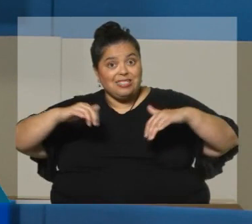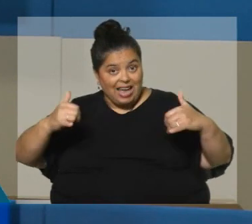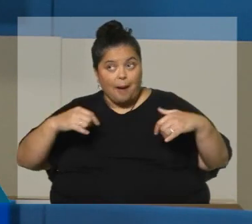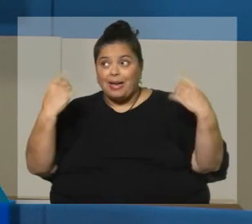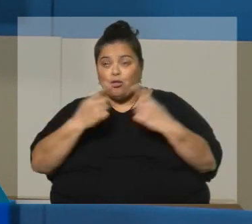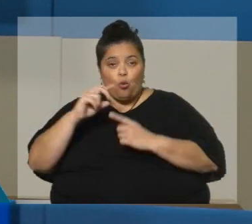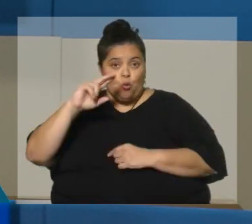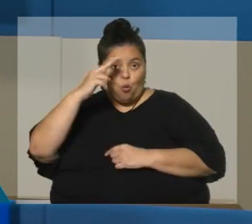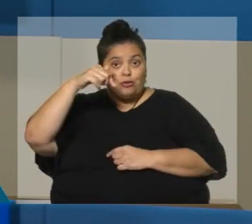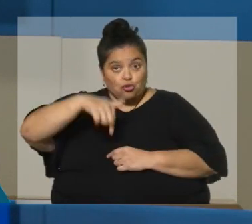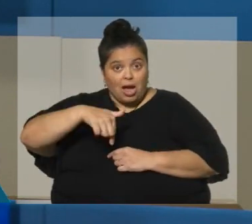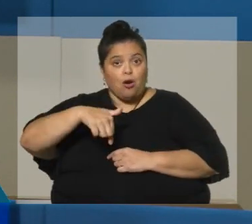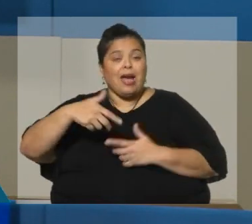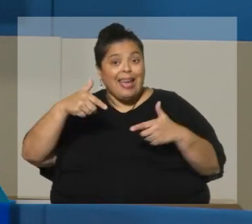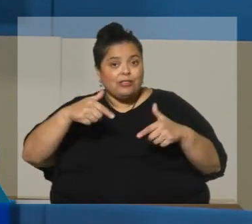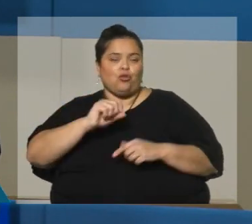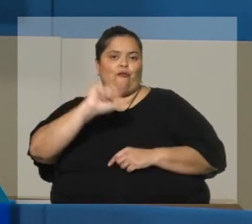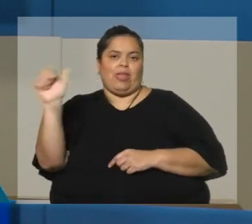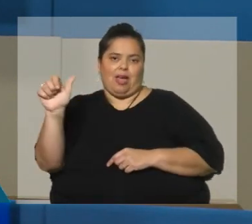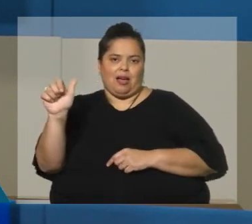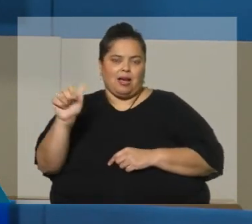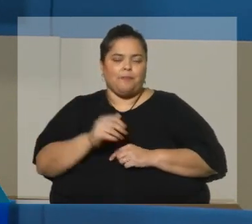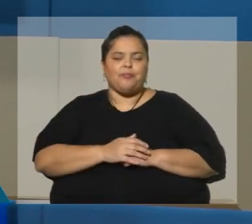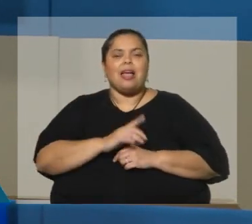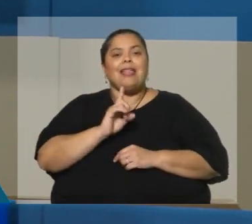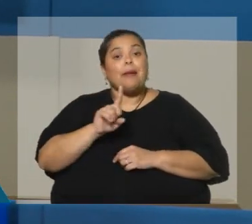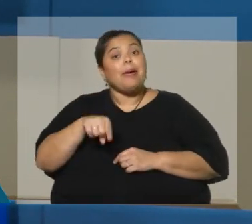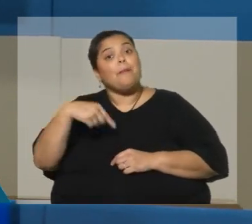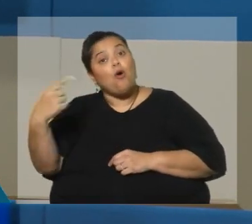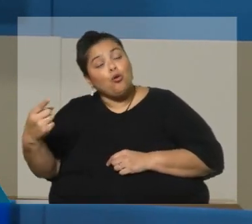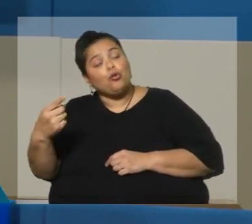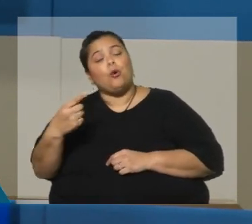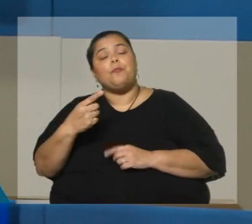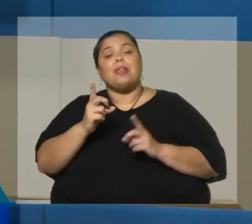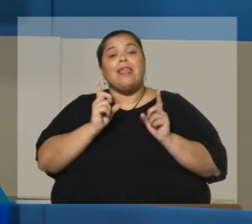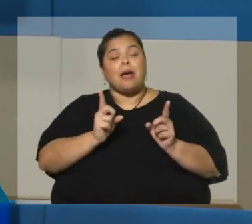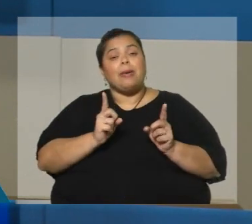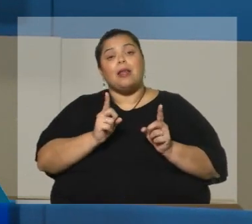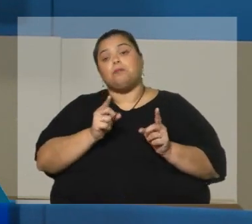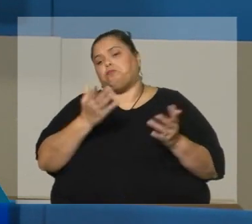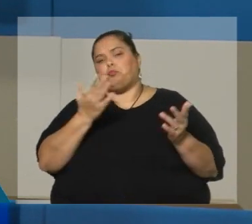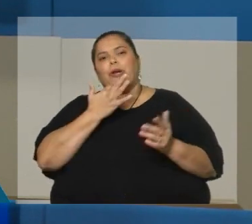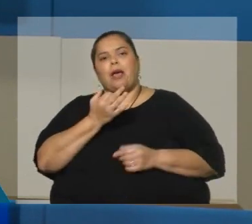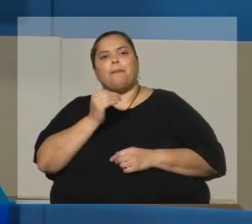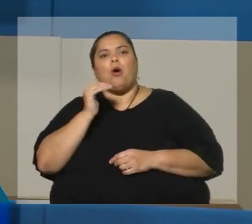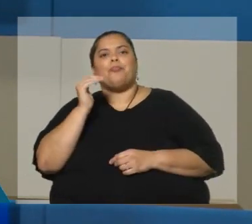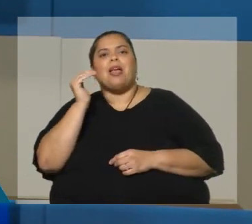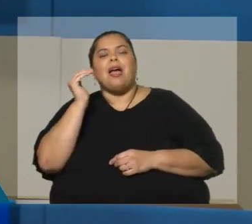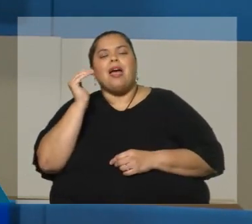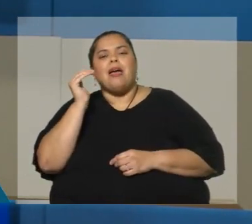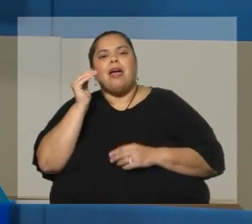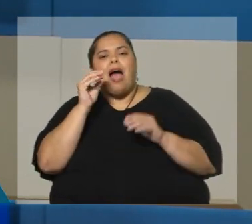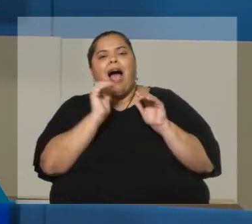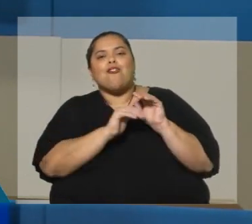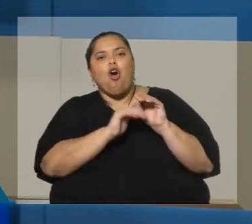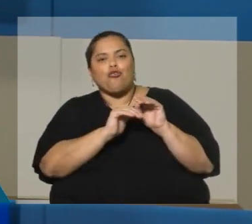todos los uruguayos hoy, eso implica una ventaja. Por otro lado, para quienes están con su cuenta de ahorro en una FAP, aumenta